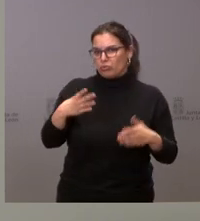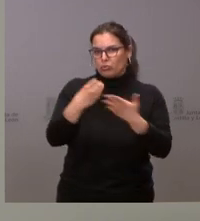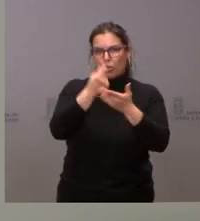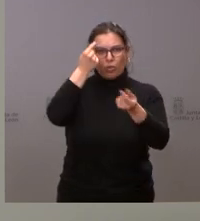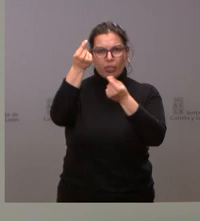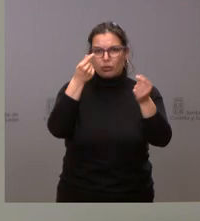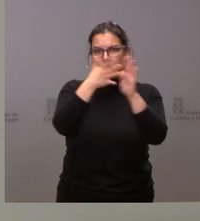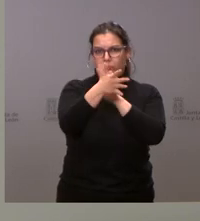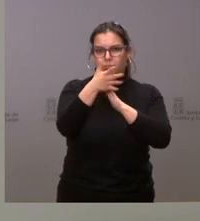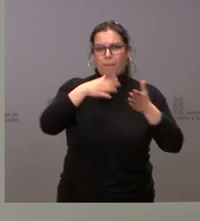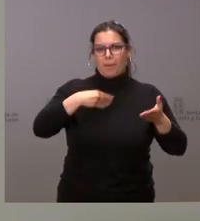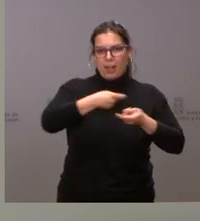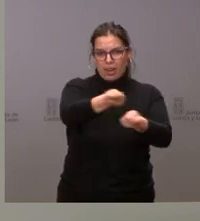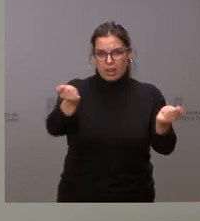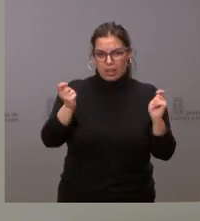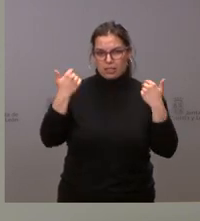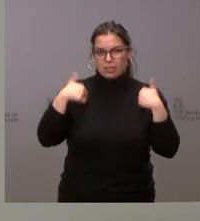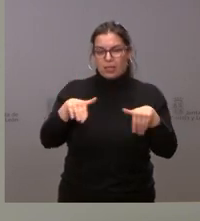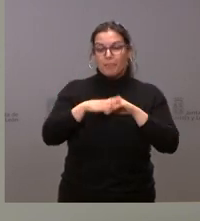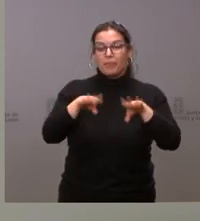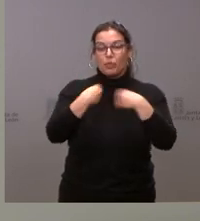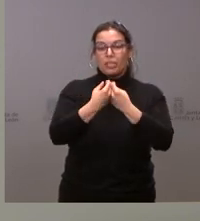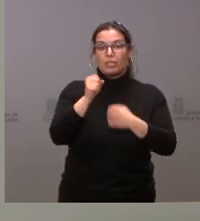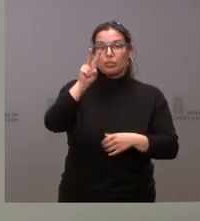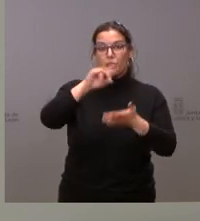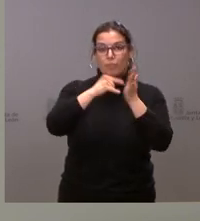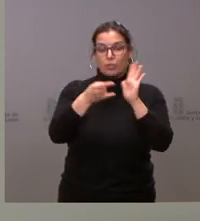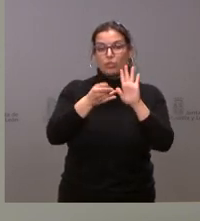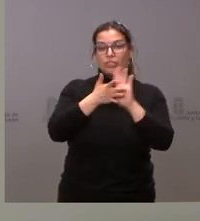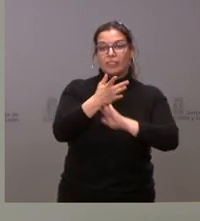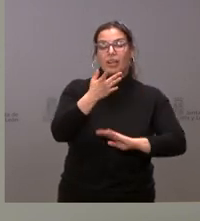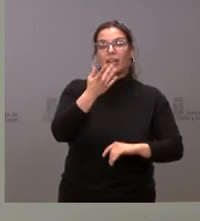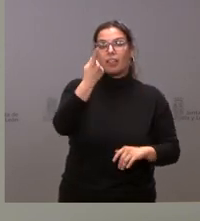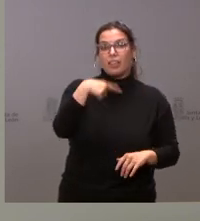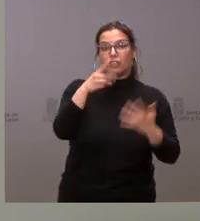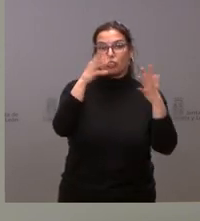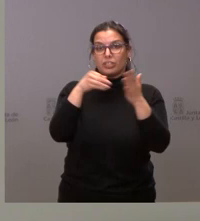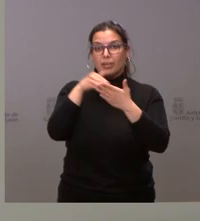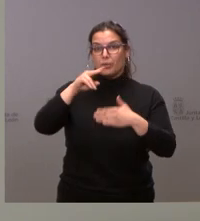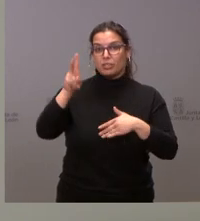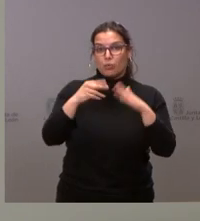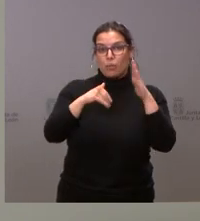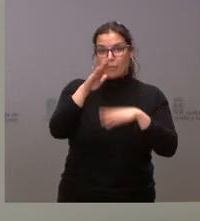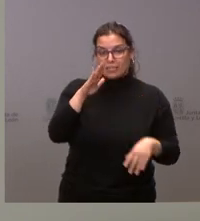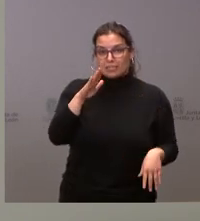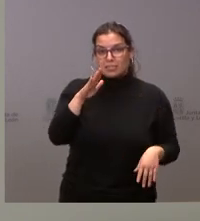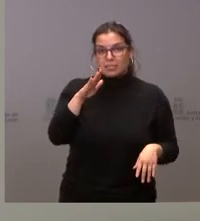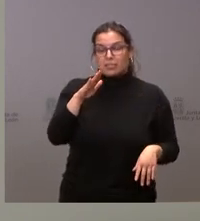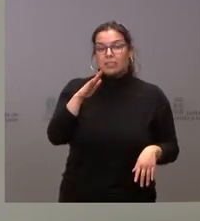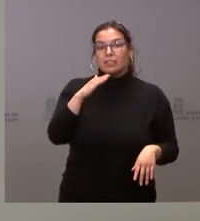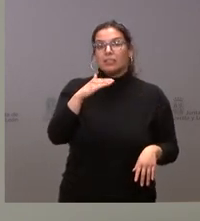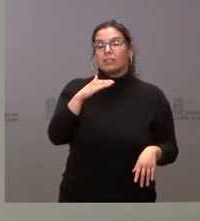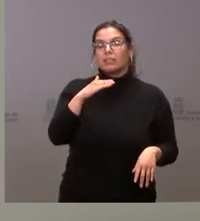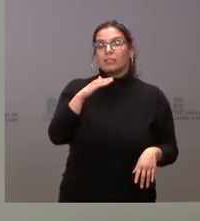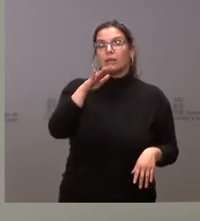el conjunto de todos esos 12 proyectos, estamos hablando de más de 180 millones de euros, casi 49